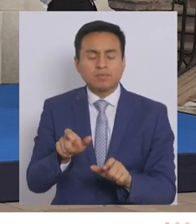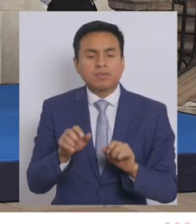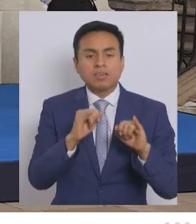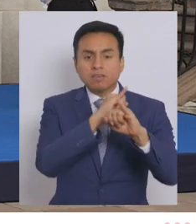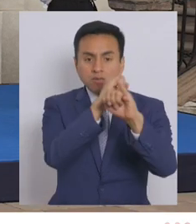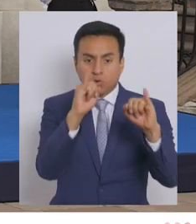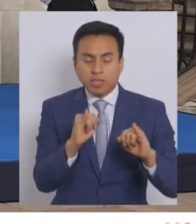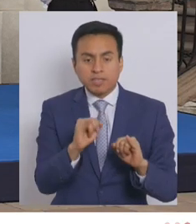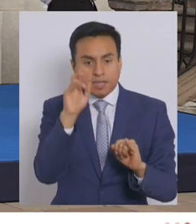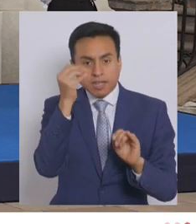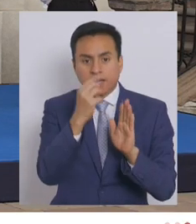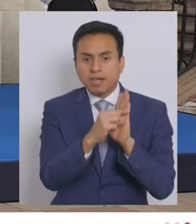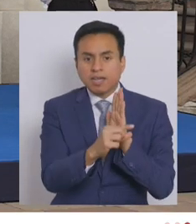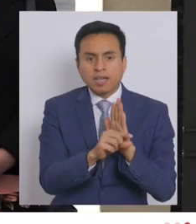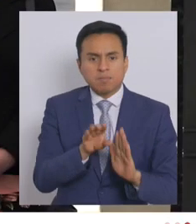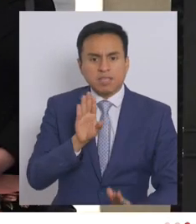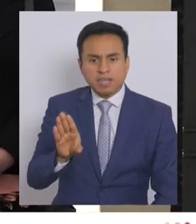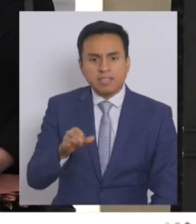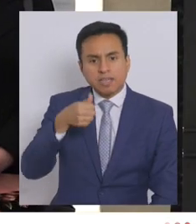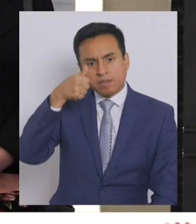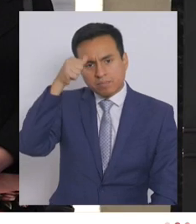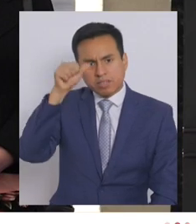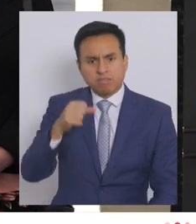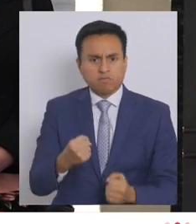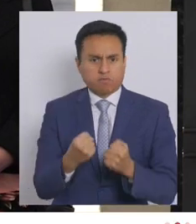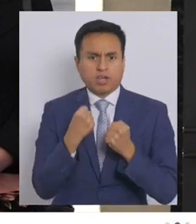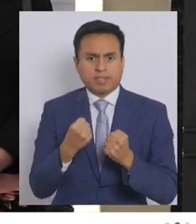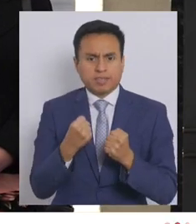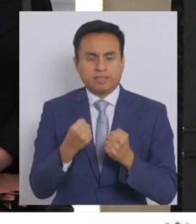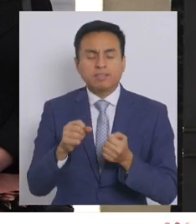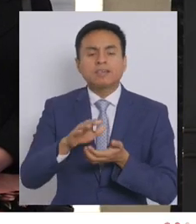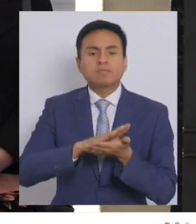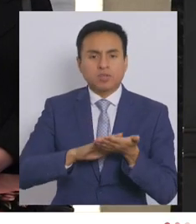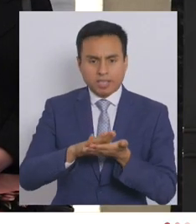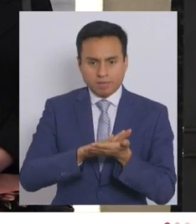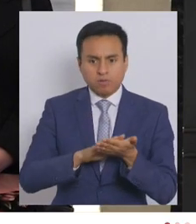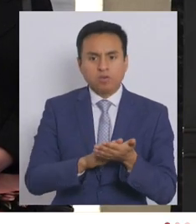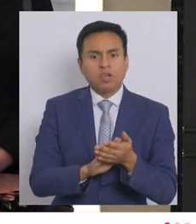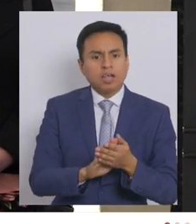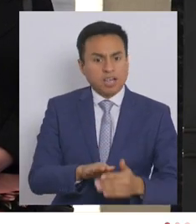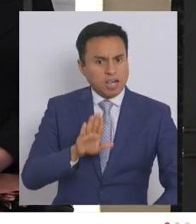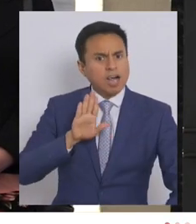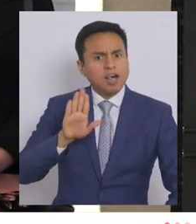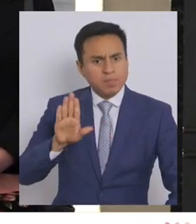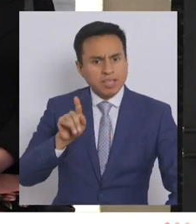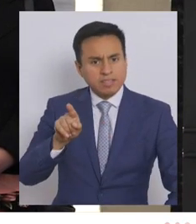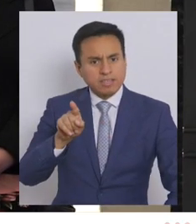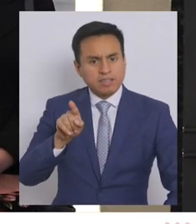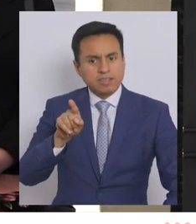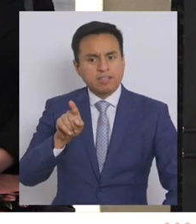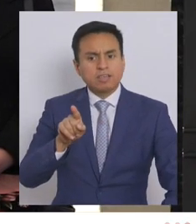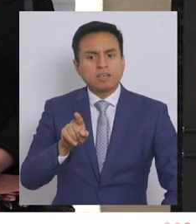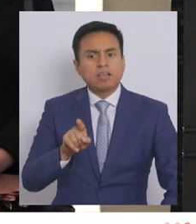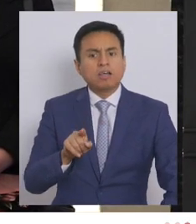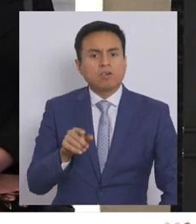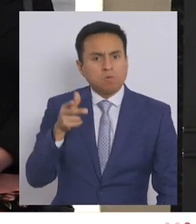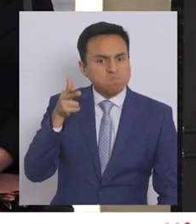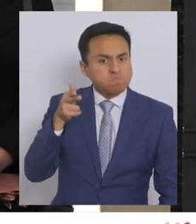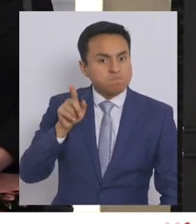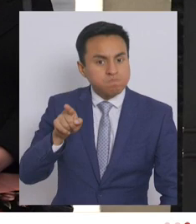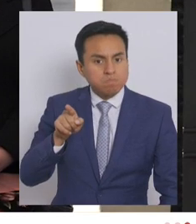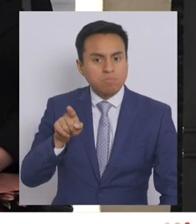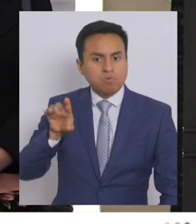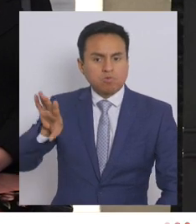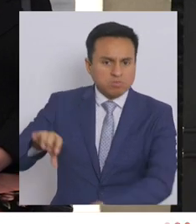calificadas de amenazas con penas más severas. Por ejemplo, cuando se amenaza con homicidios, con